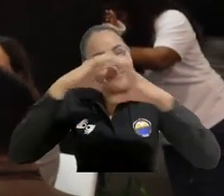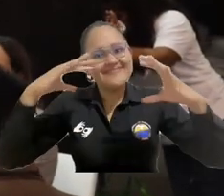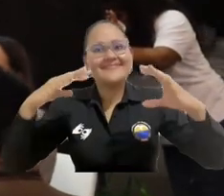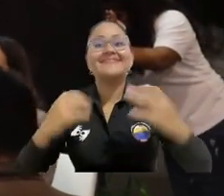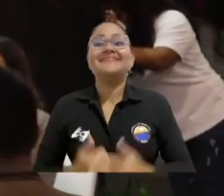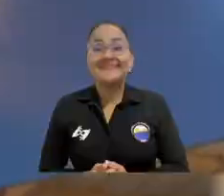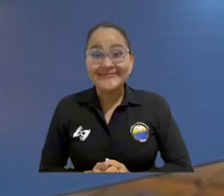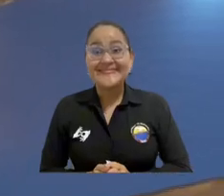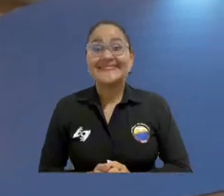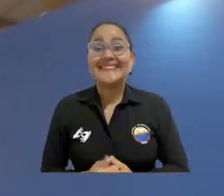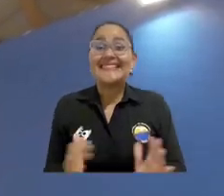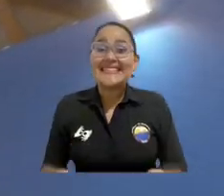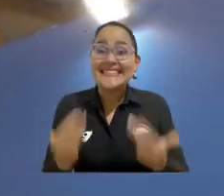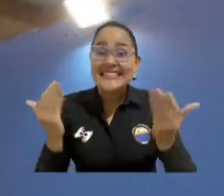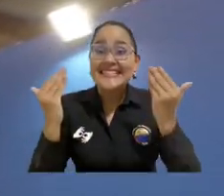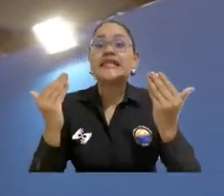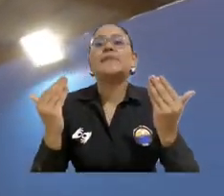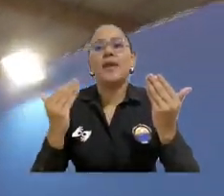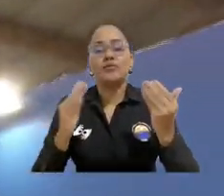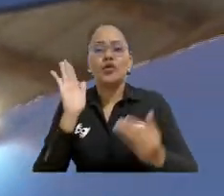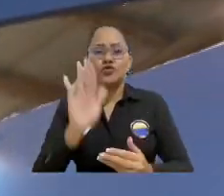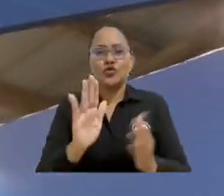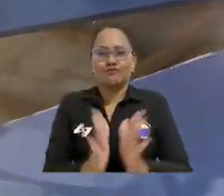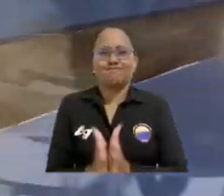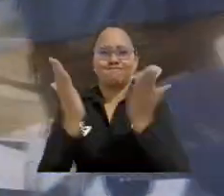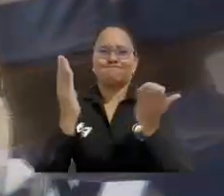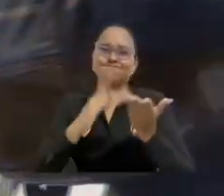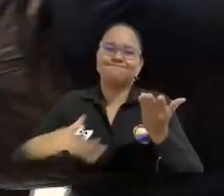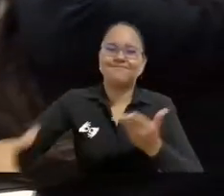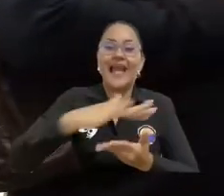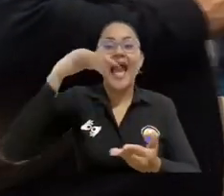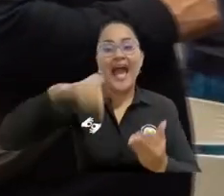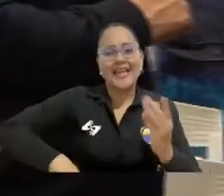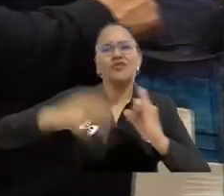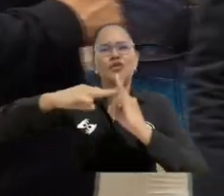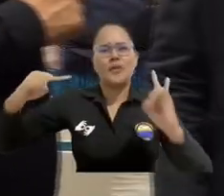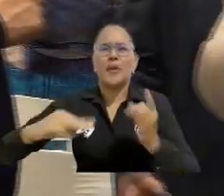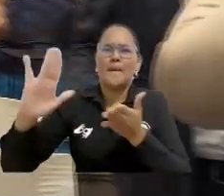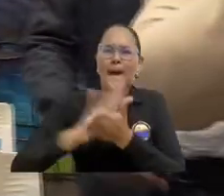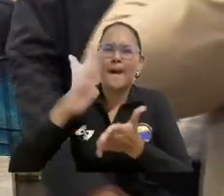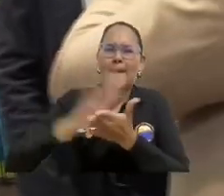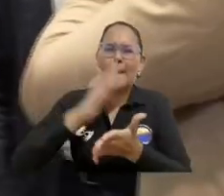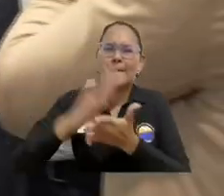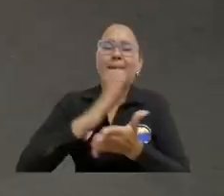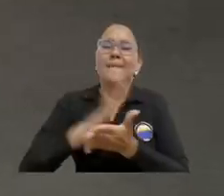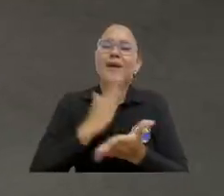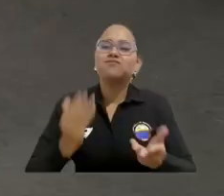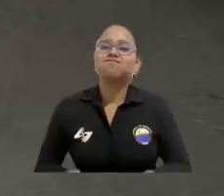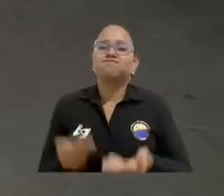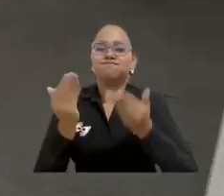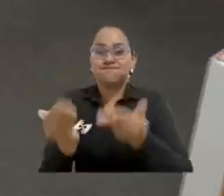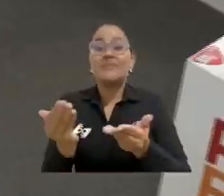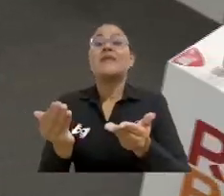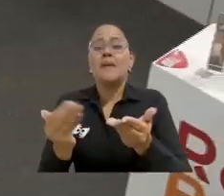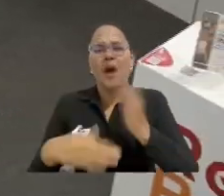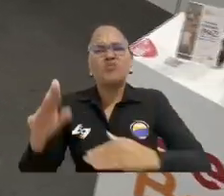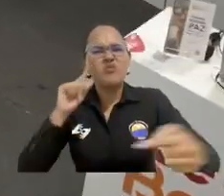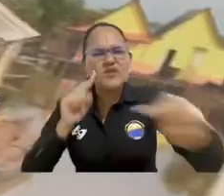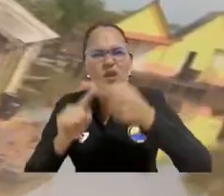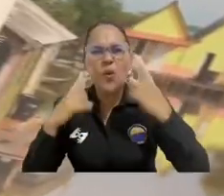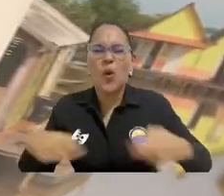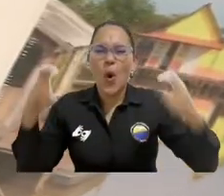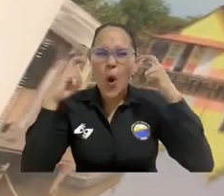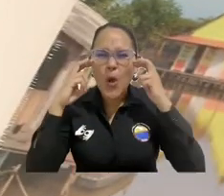participación en la Filbo, la Alma Mater sigue posicionando su editorial y demuestra que está comprometida en promover la divulgación de